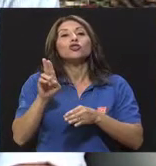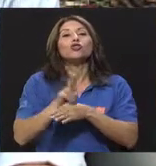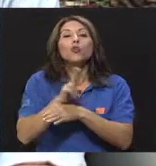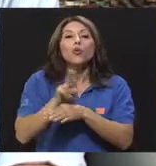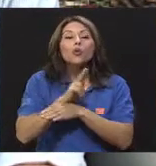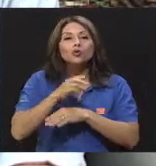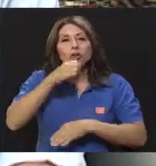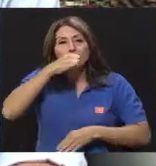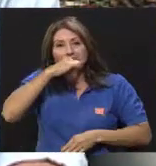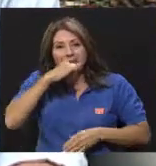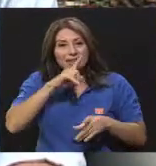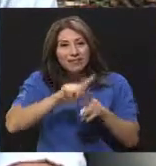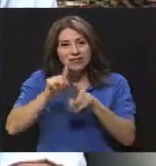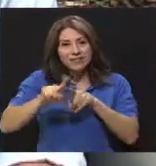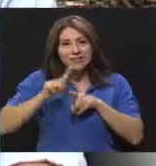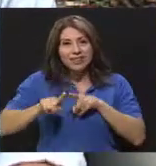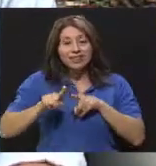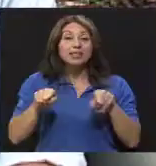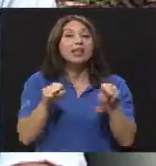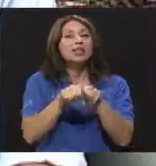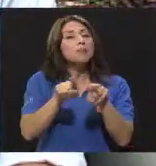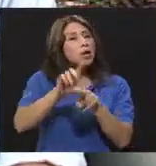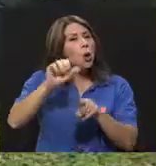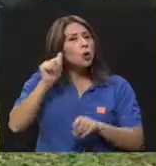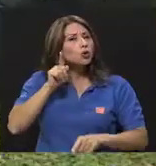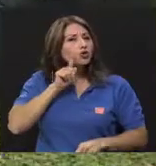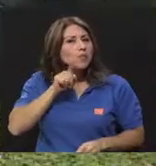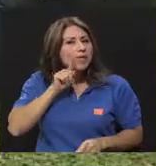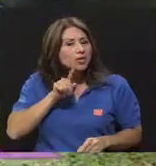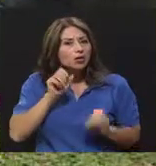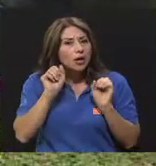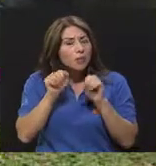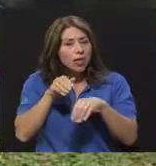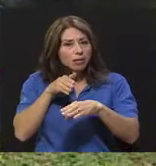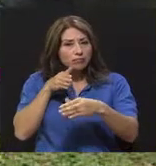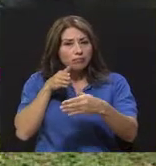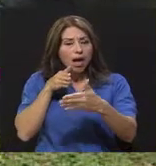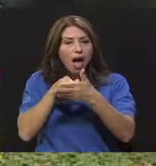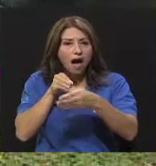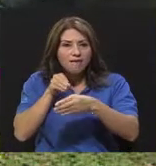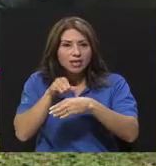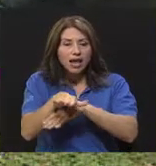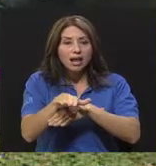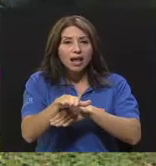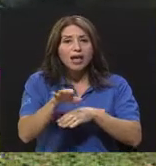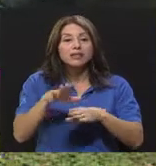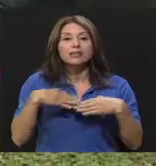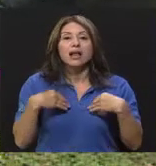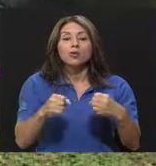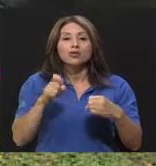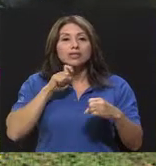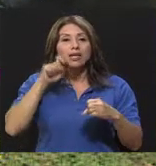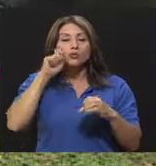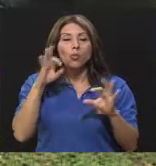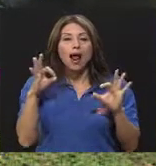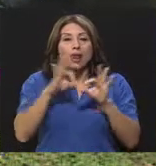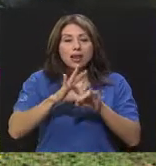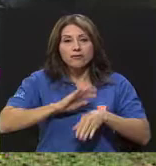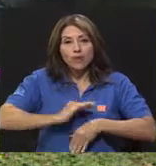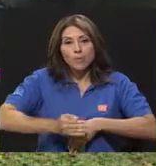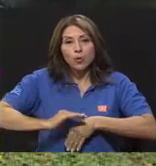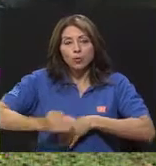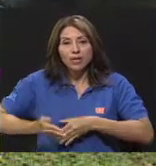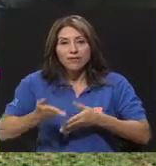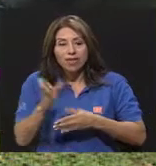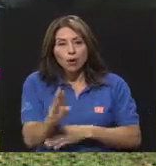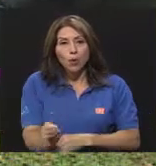de preservativos y demás. Otros mitos que puedan estar afectando a la salud reproductiva, sexual y reproductiva de nuestros jóvenes en nuestro país.